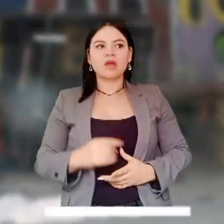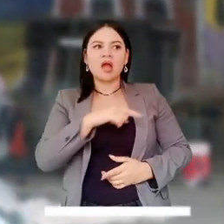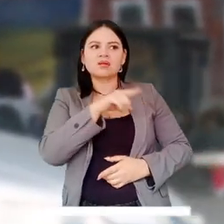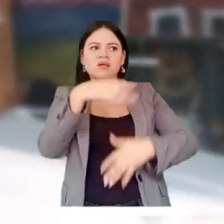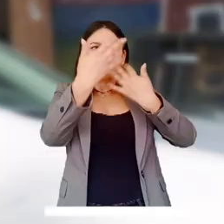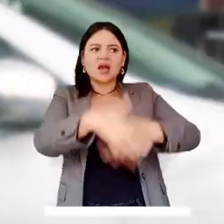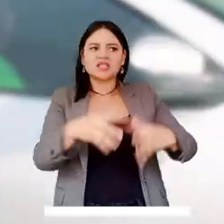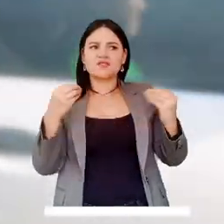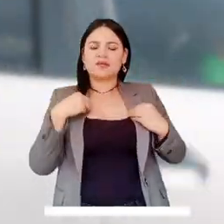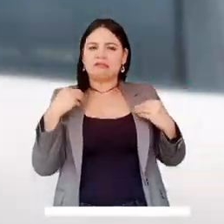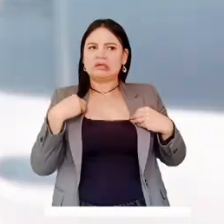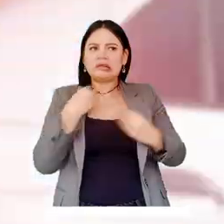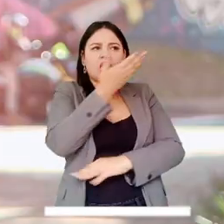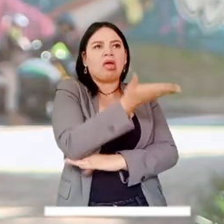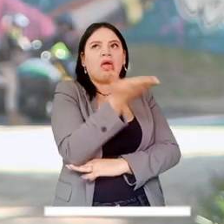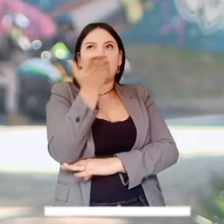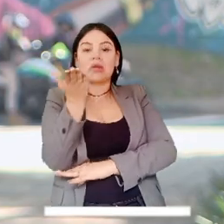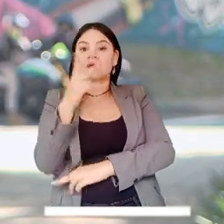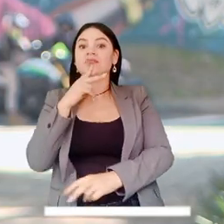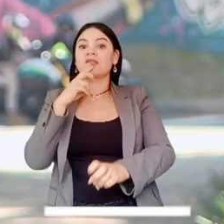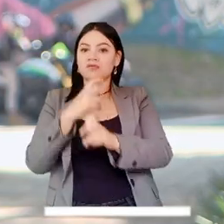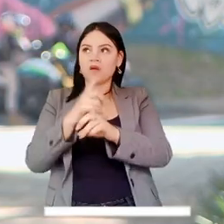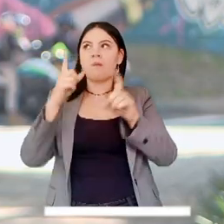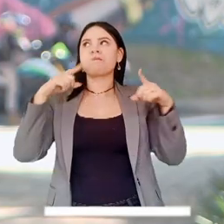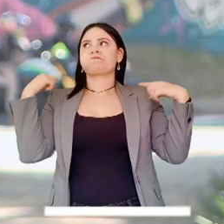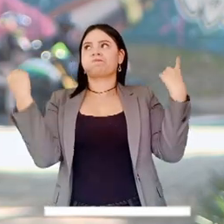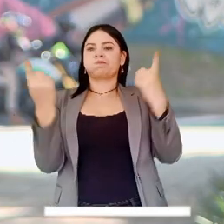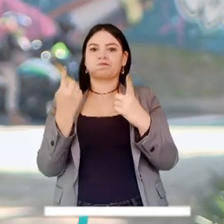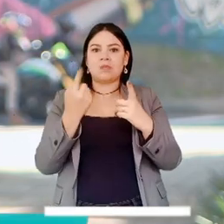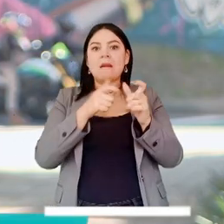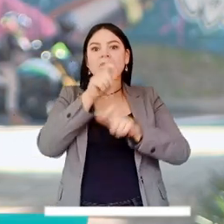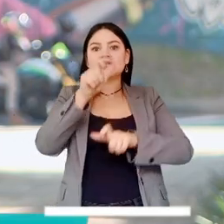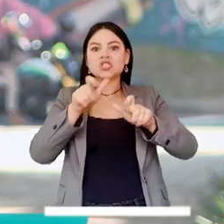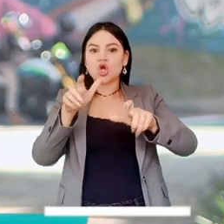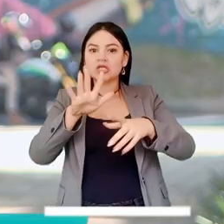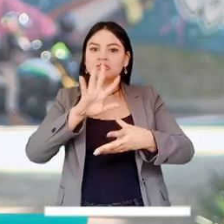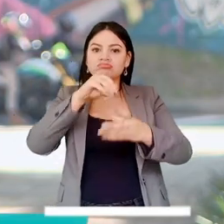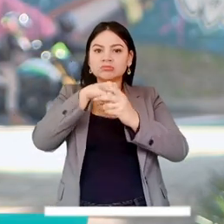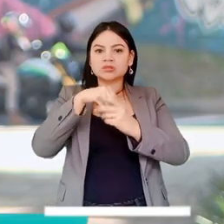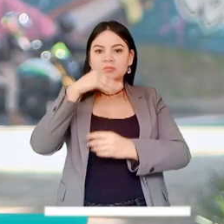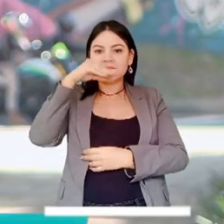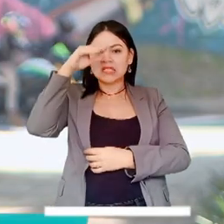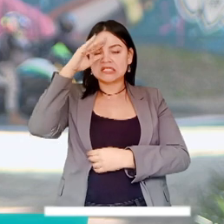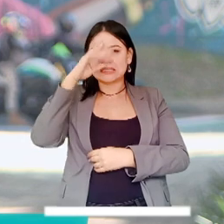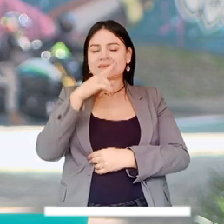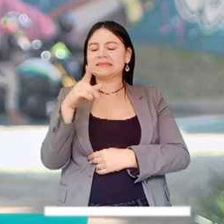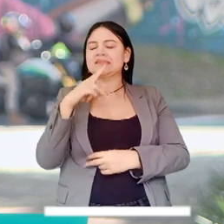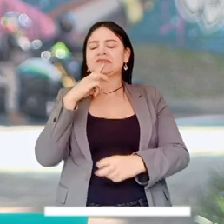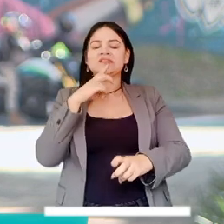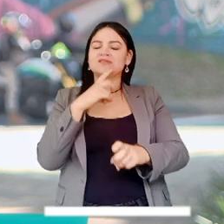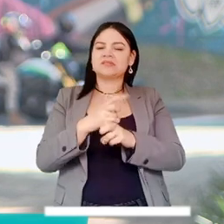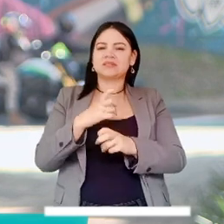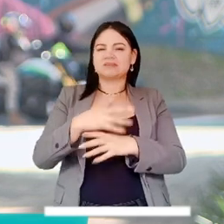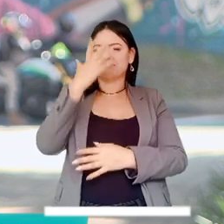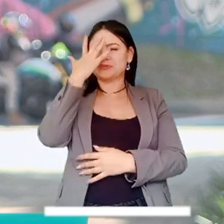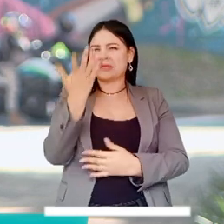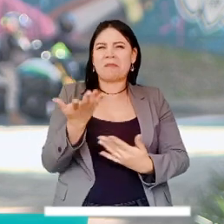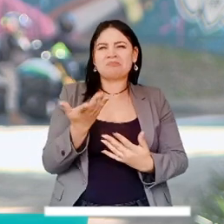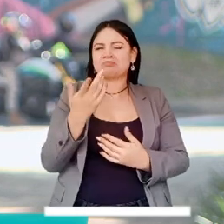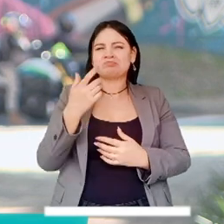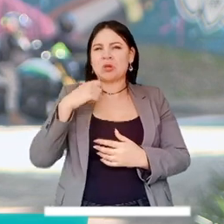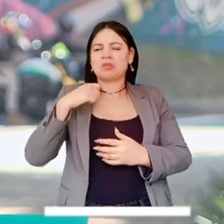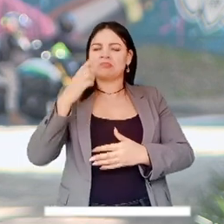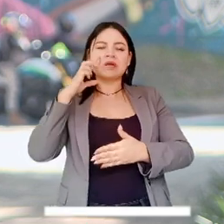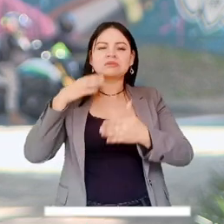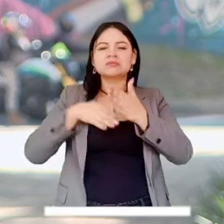Habitar la calle es un fenómeno complejo. Muchos medellinenses hoy atraviesan por una situación en la que no pueden garantizar